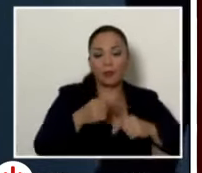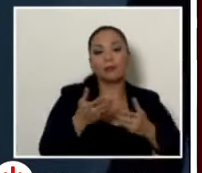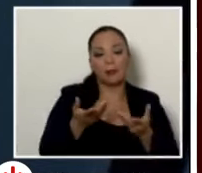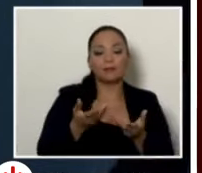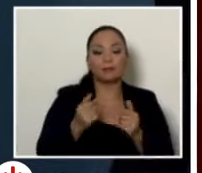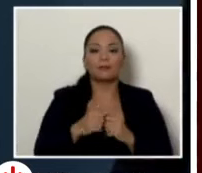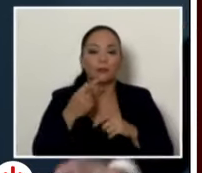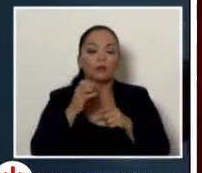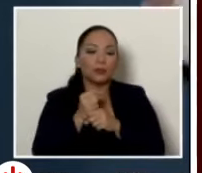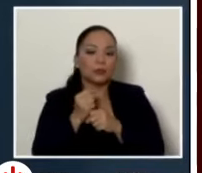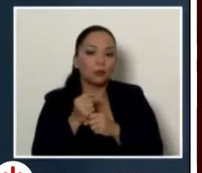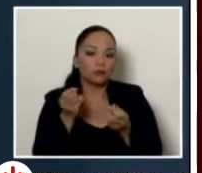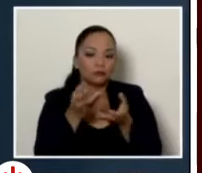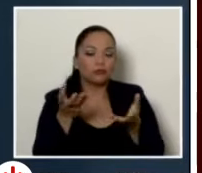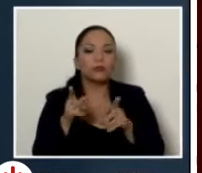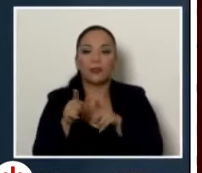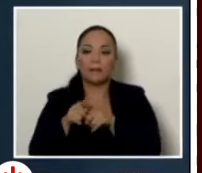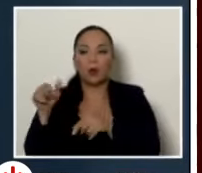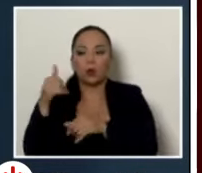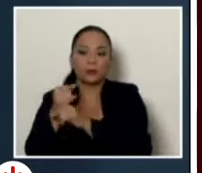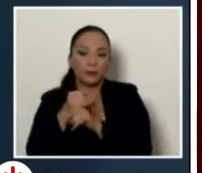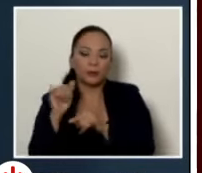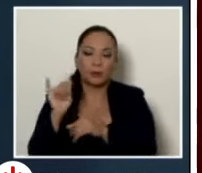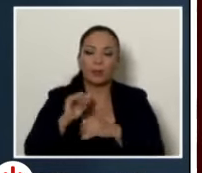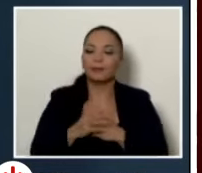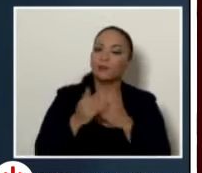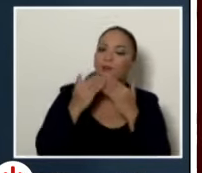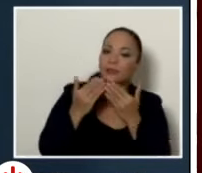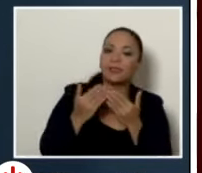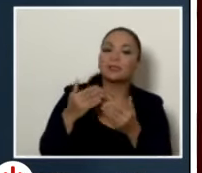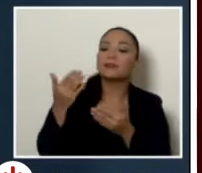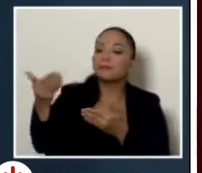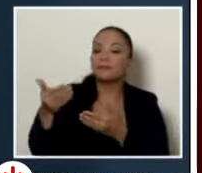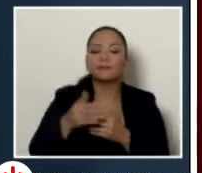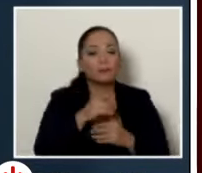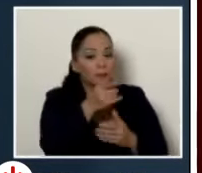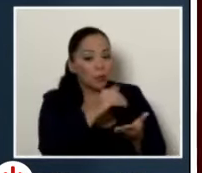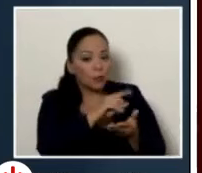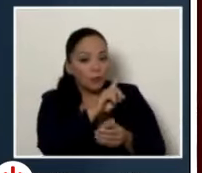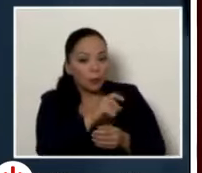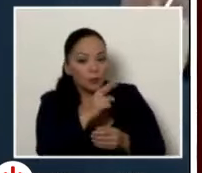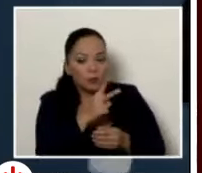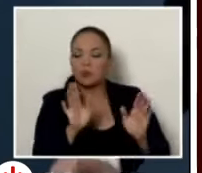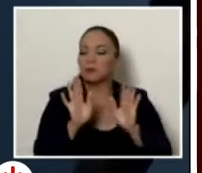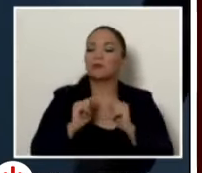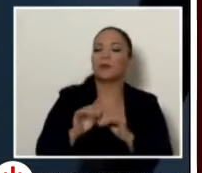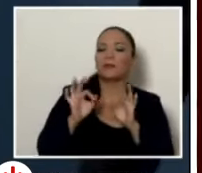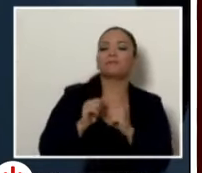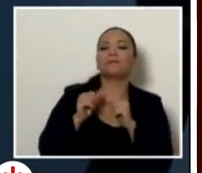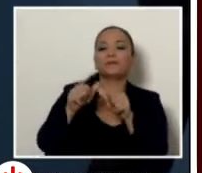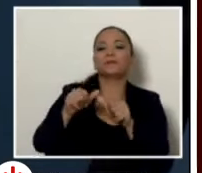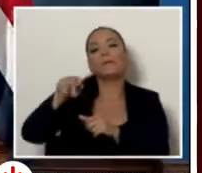entren en ese proceso muchas gracias el que sigue por favor tiene una pregunta Pablo ok continuamos con